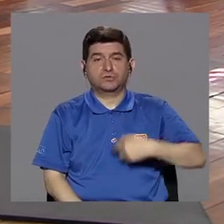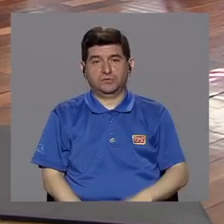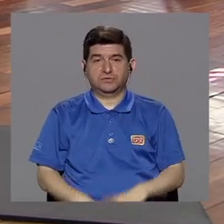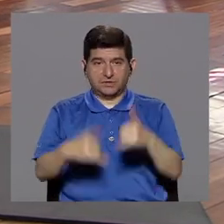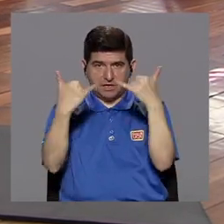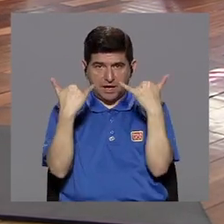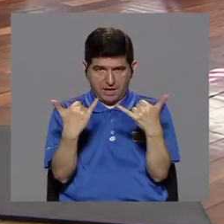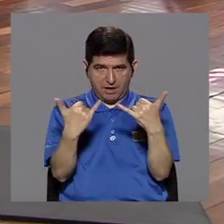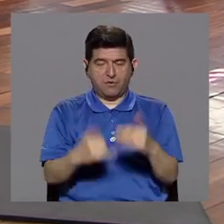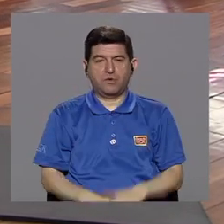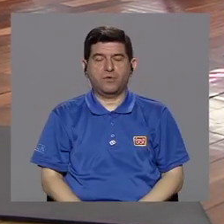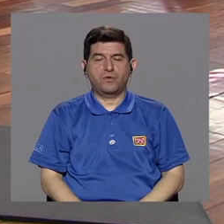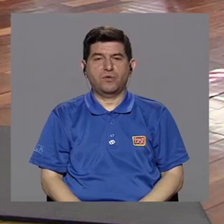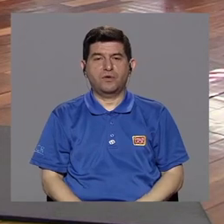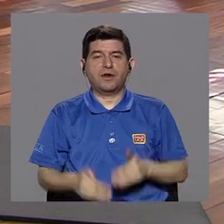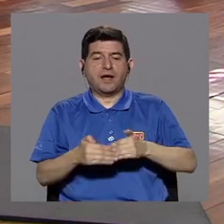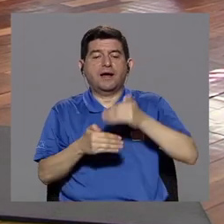caminar,